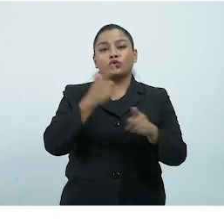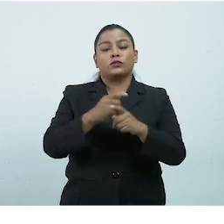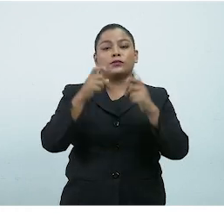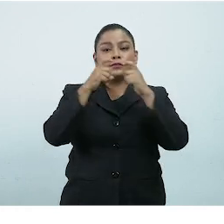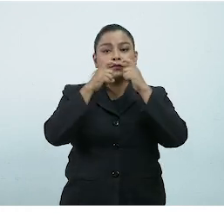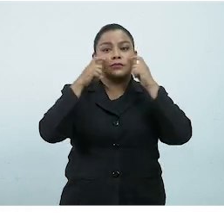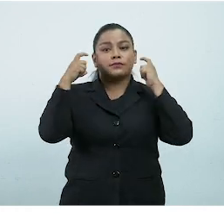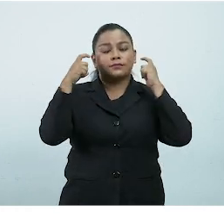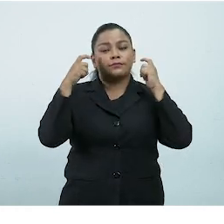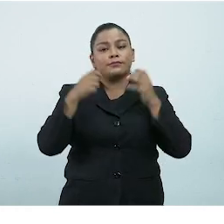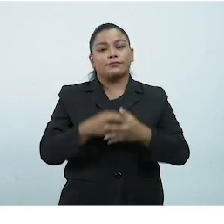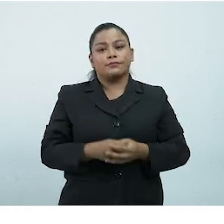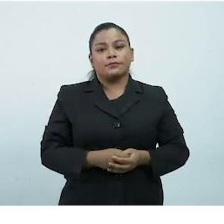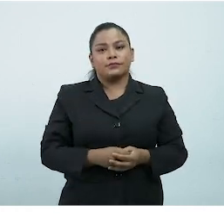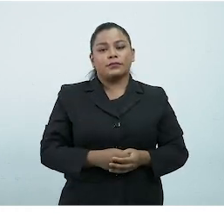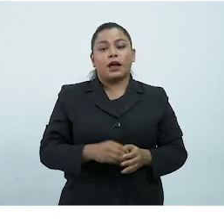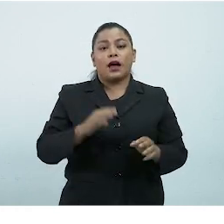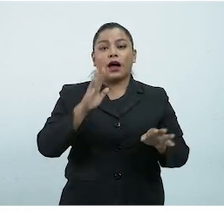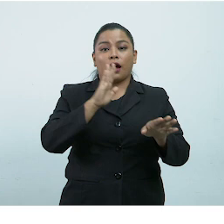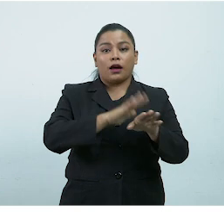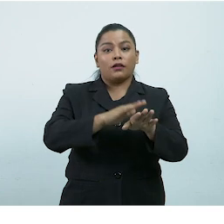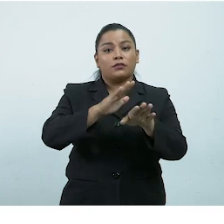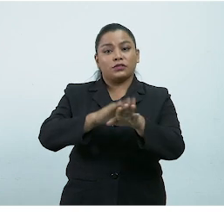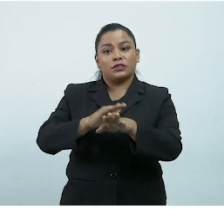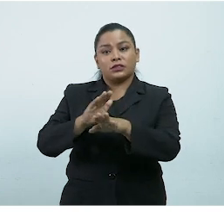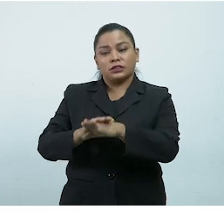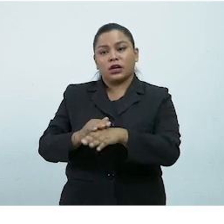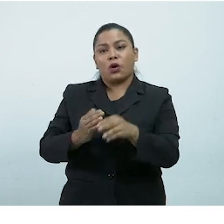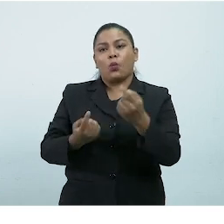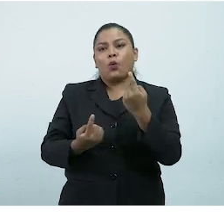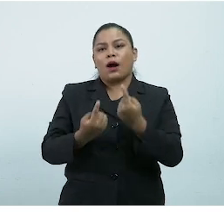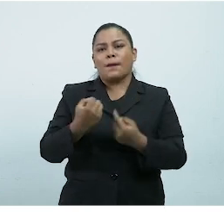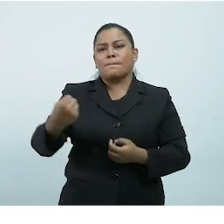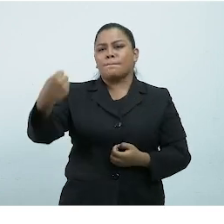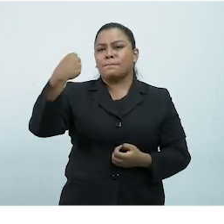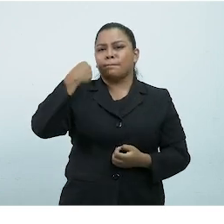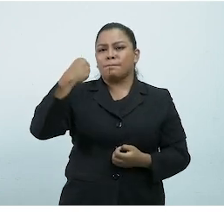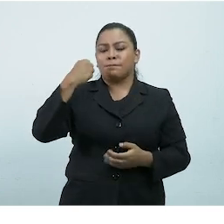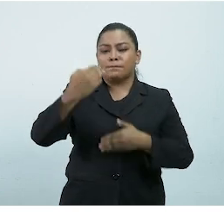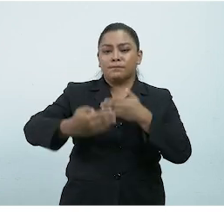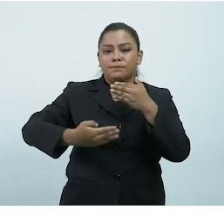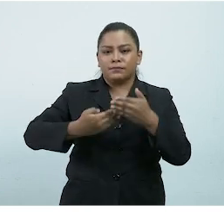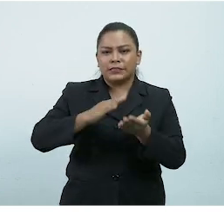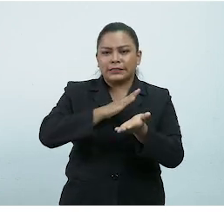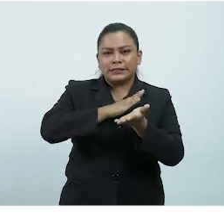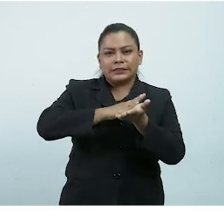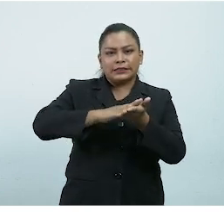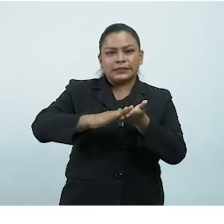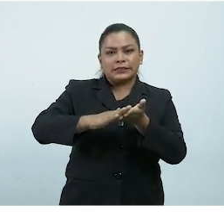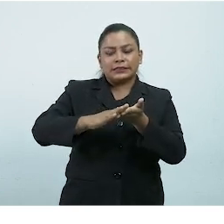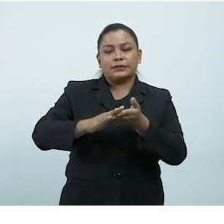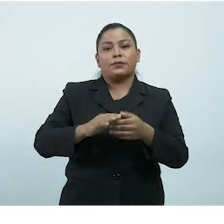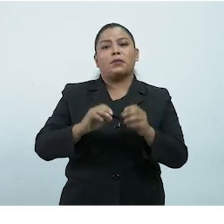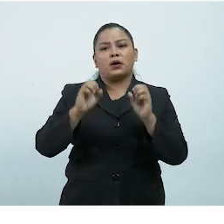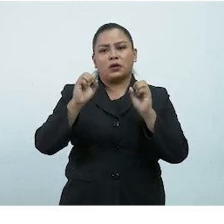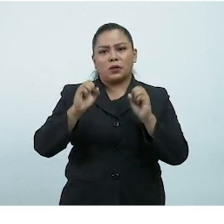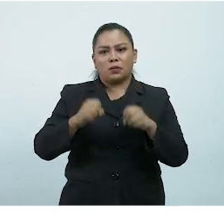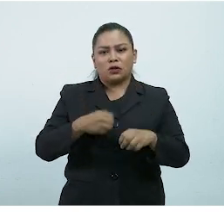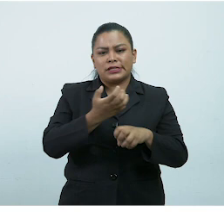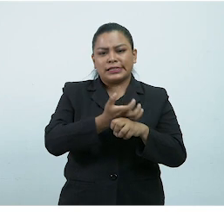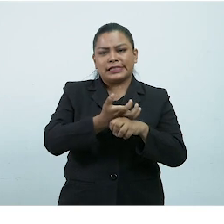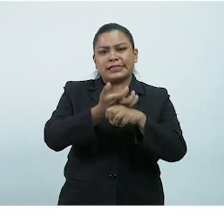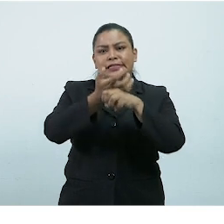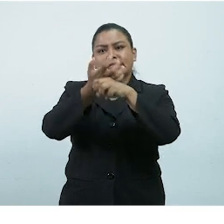protección personal Comunicar la importancia de procesos de limpieza y desinfección De acuerdo con lo establecido para el servicio de